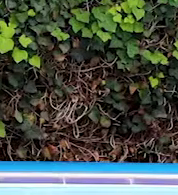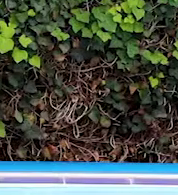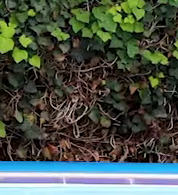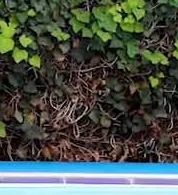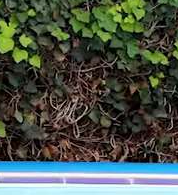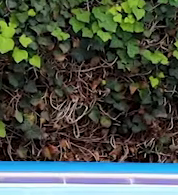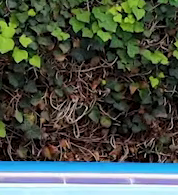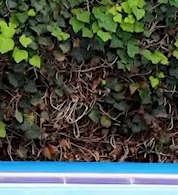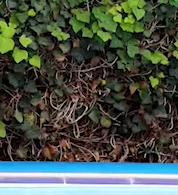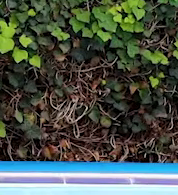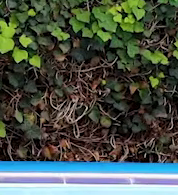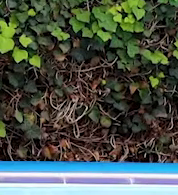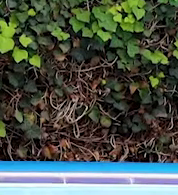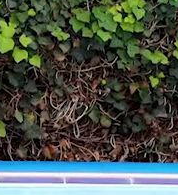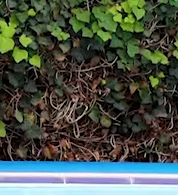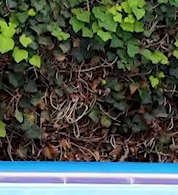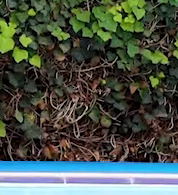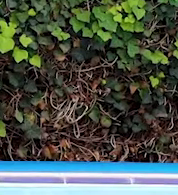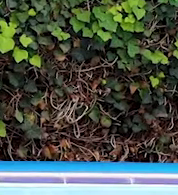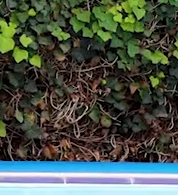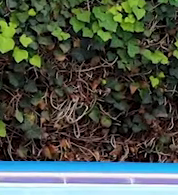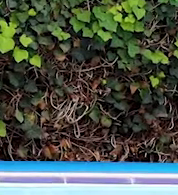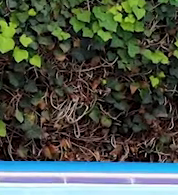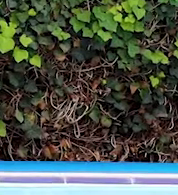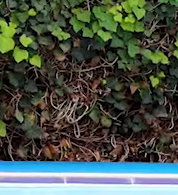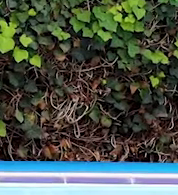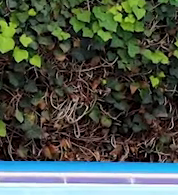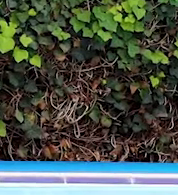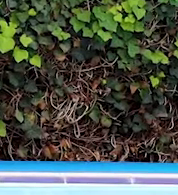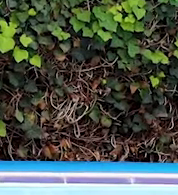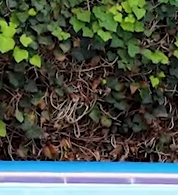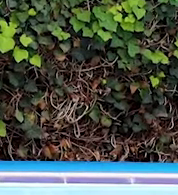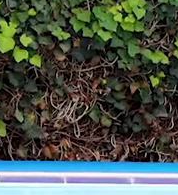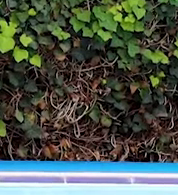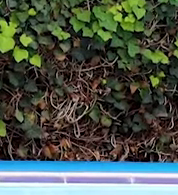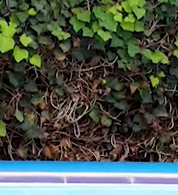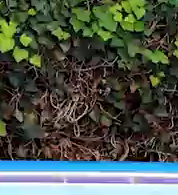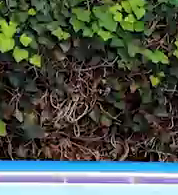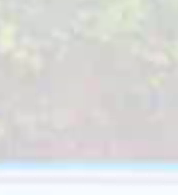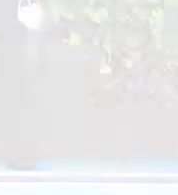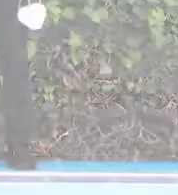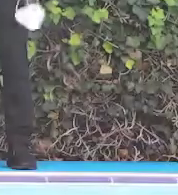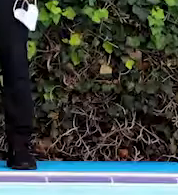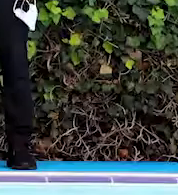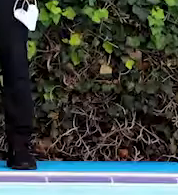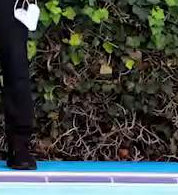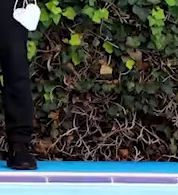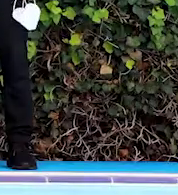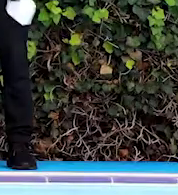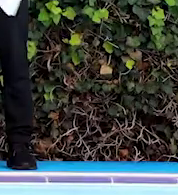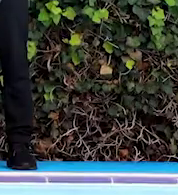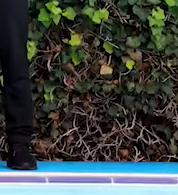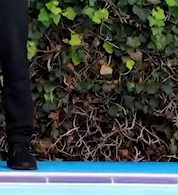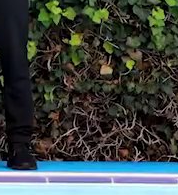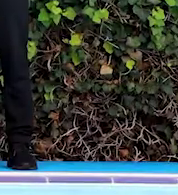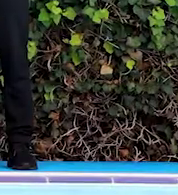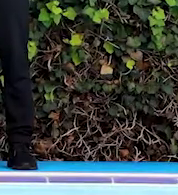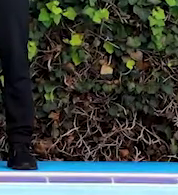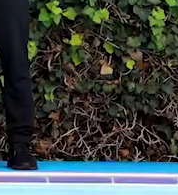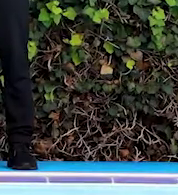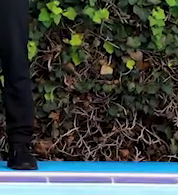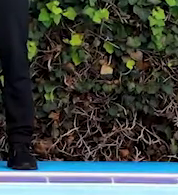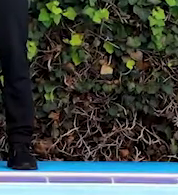Que la rodilla llegue. No bajen las manos. Espalda bien derecha. Recuerda, al terminar la